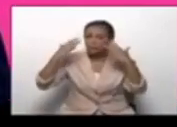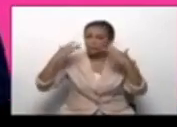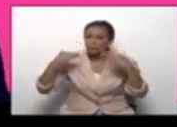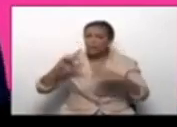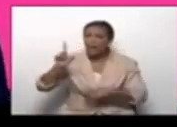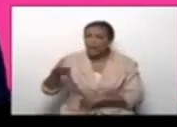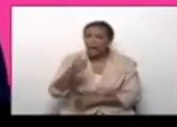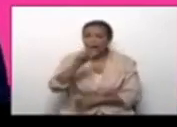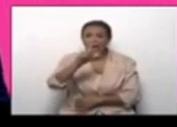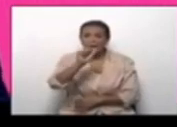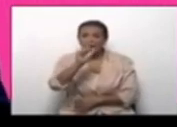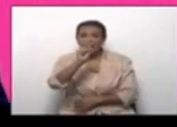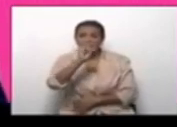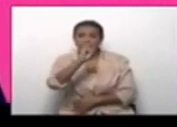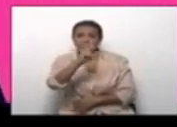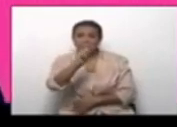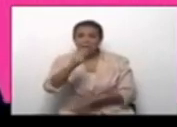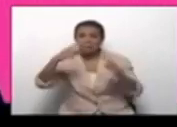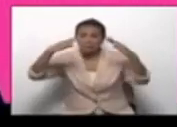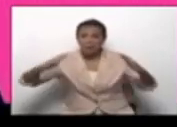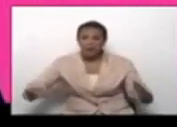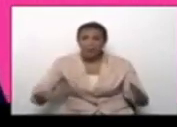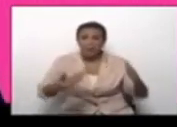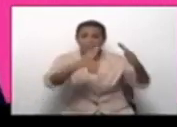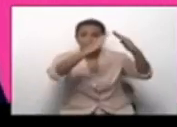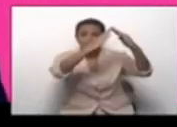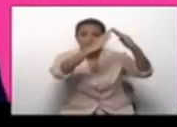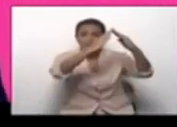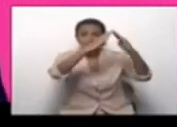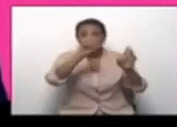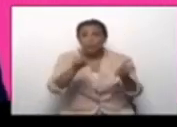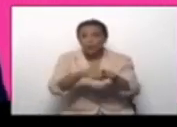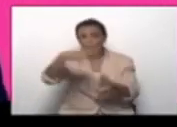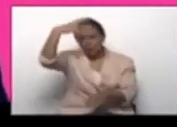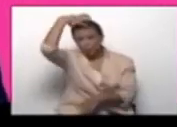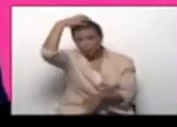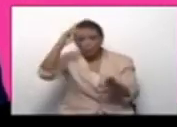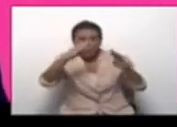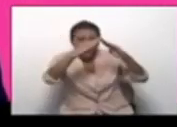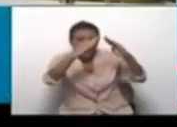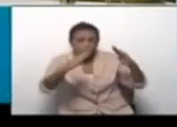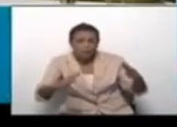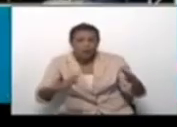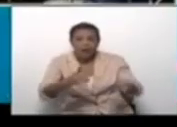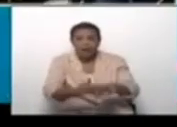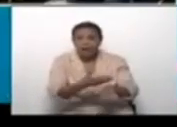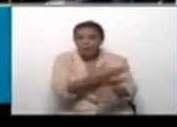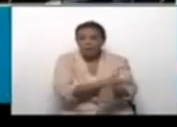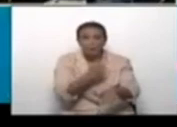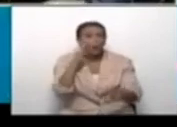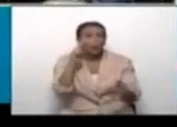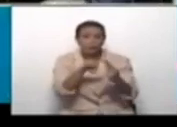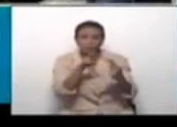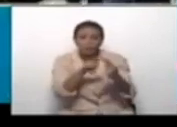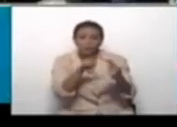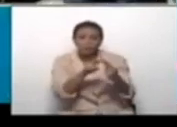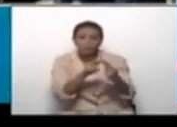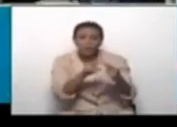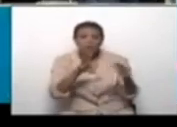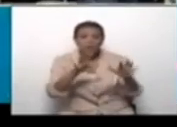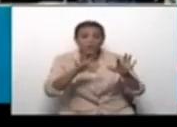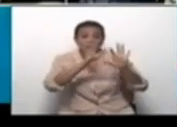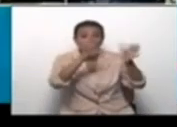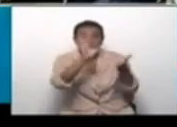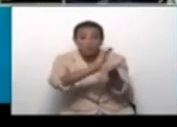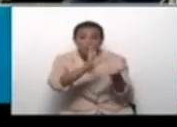glaciar del pico Humboldt, que le llaman la corona, como lo que antes nosotros conocíamos como la ciudad de las